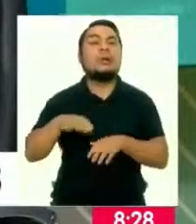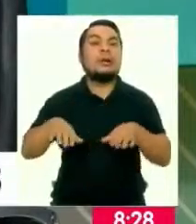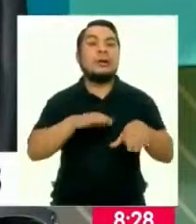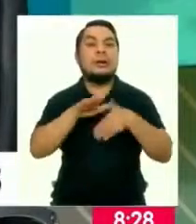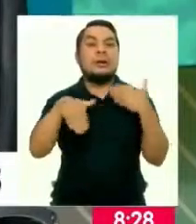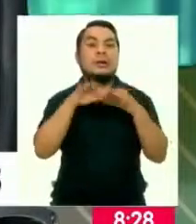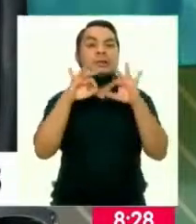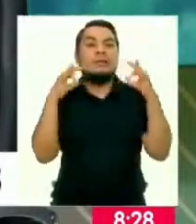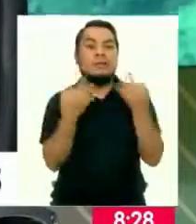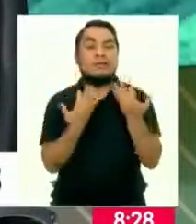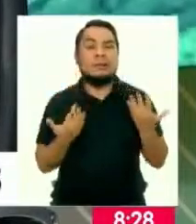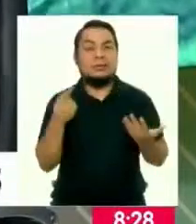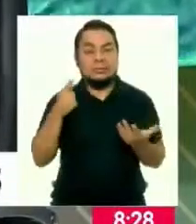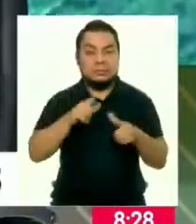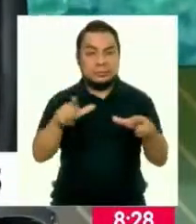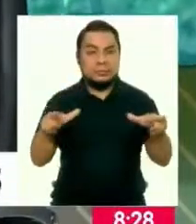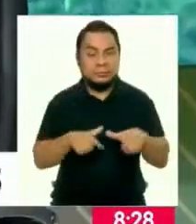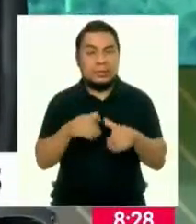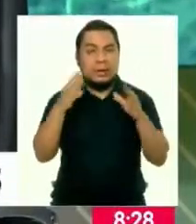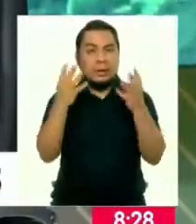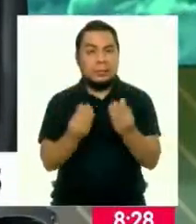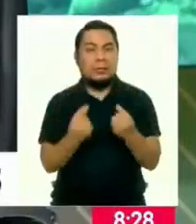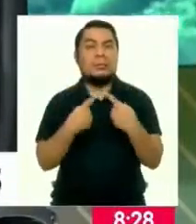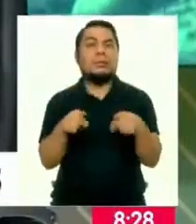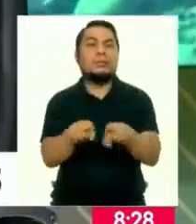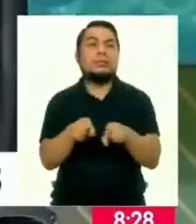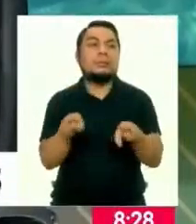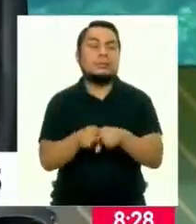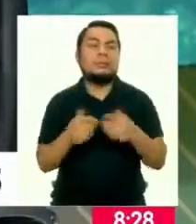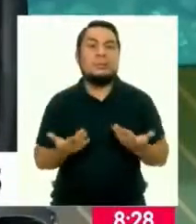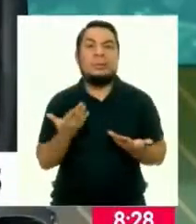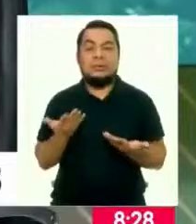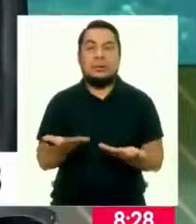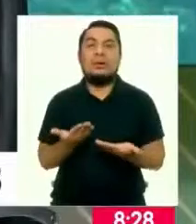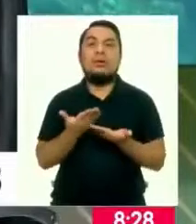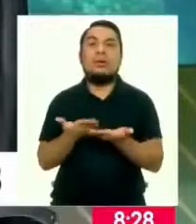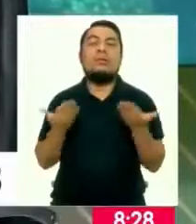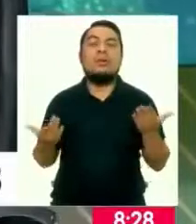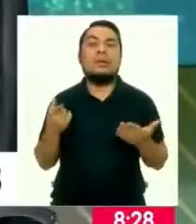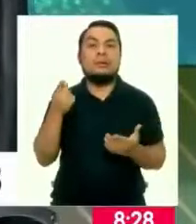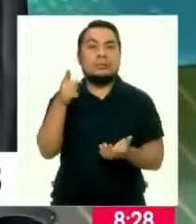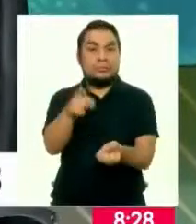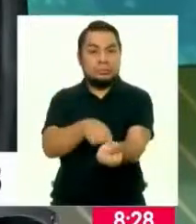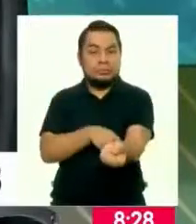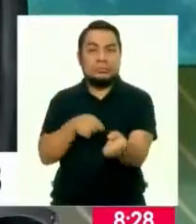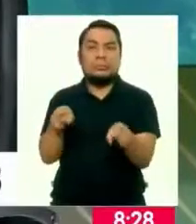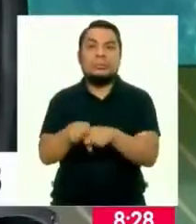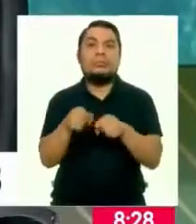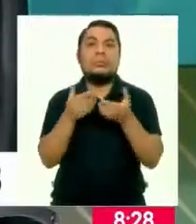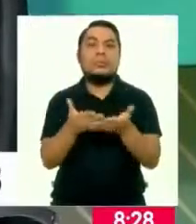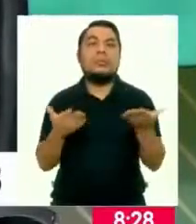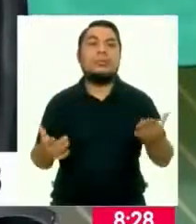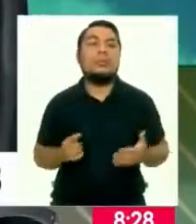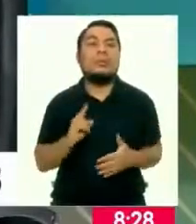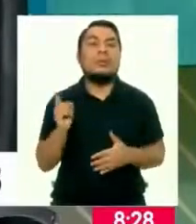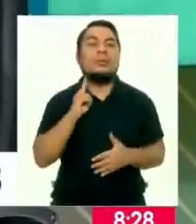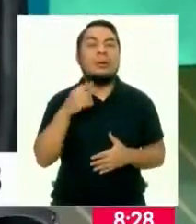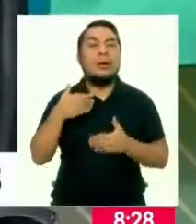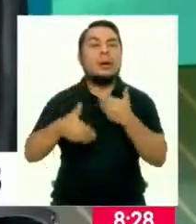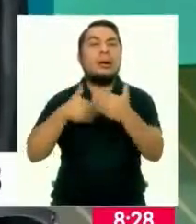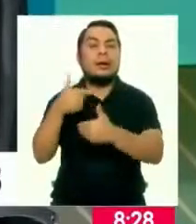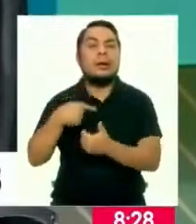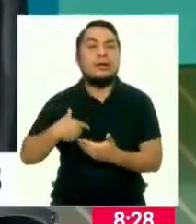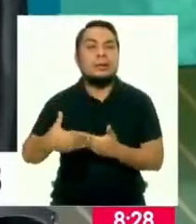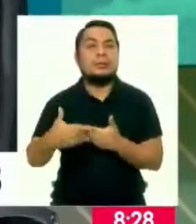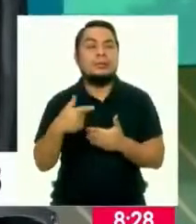familiar, en espacios pequeños, pero que también se producen estos productos que son tradicionales, que son productos ancestrales, que